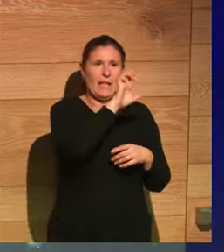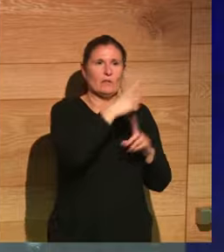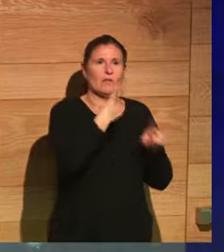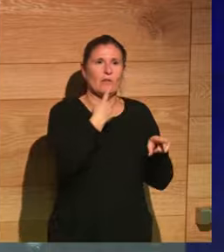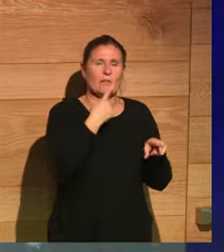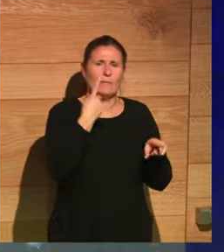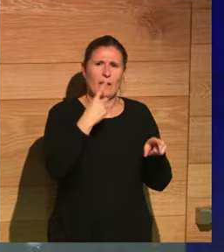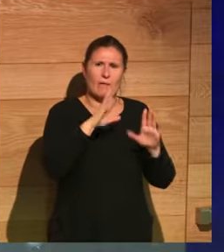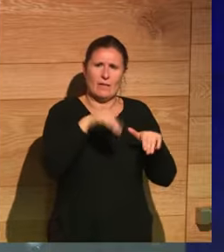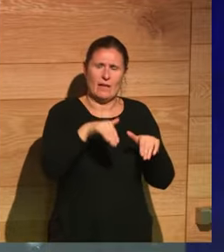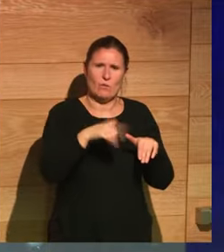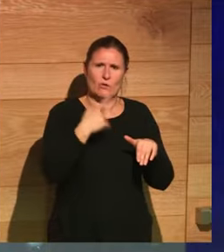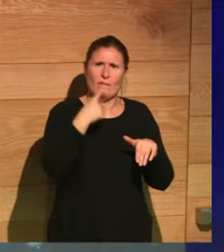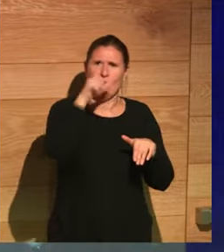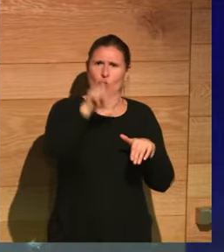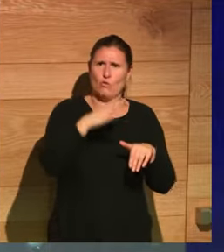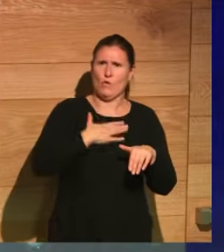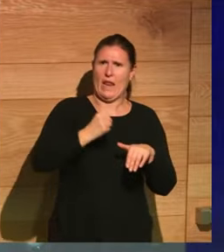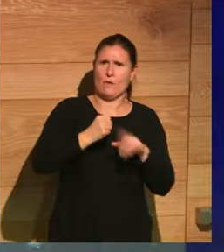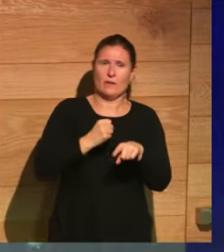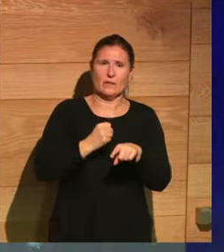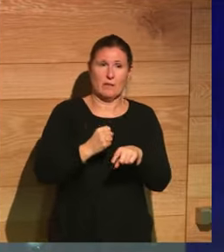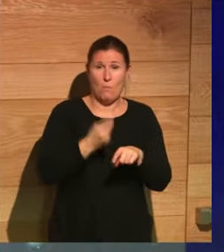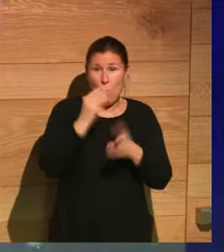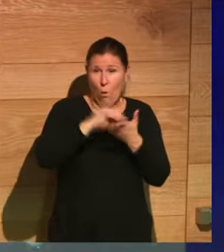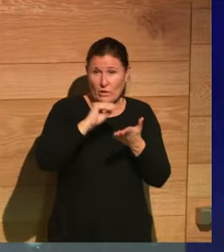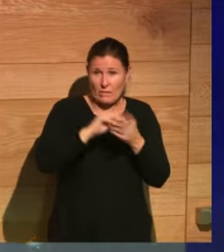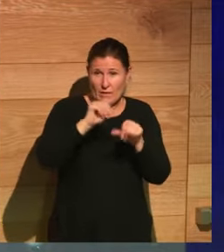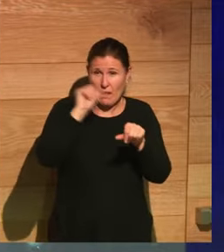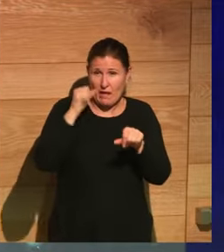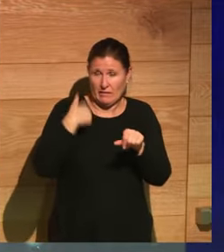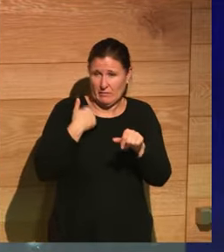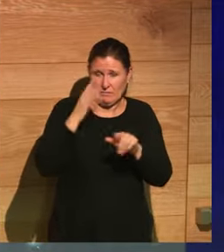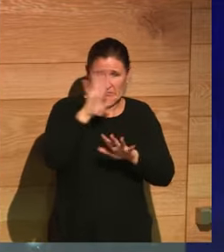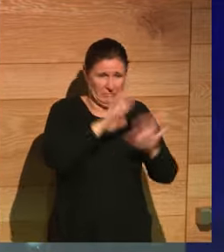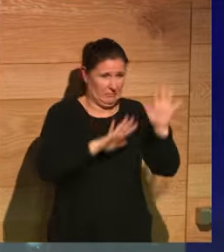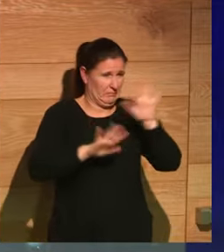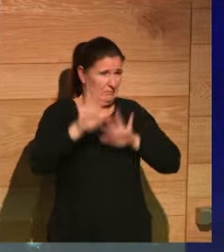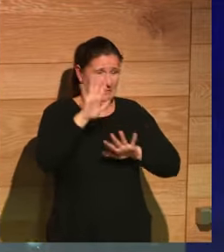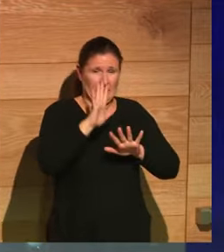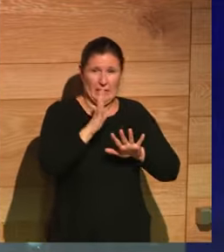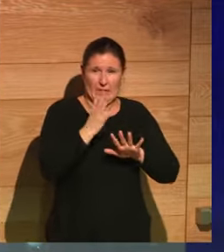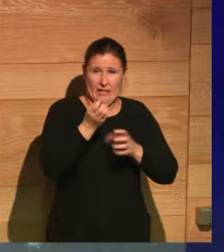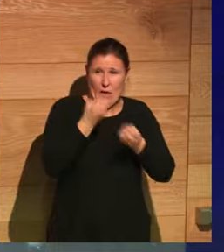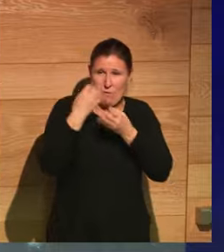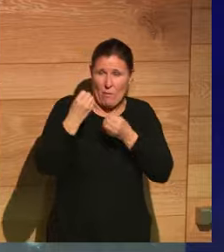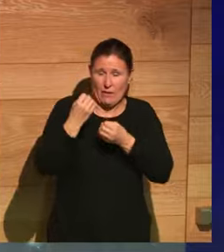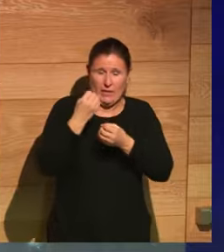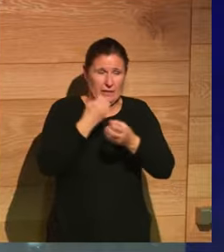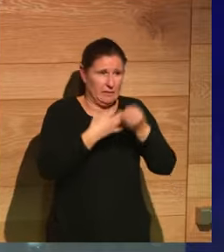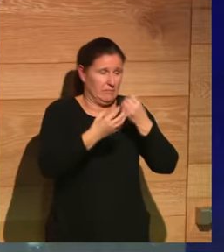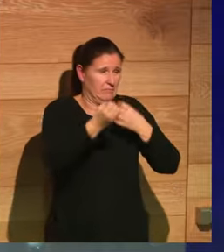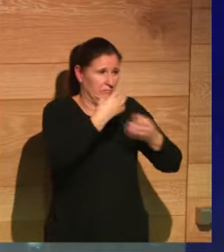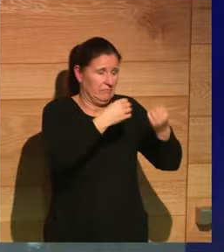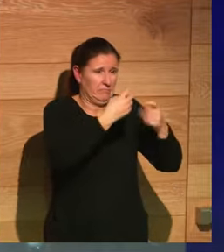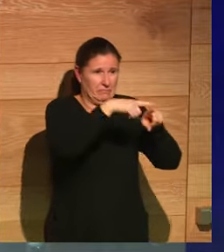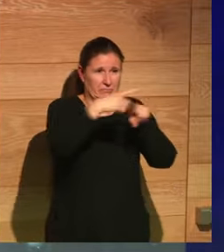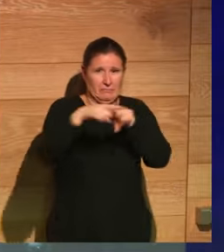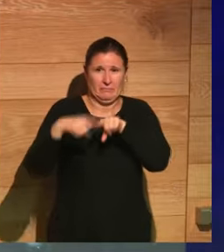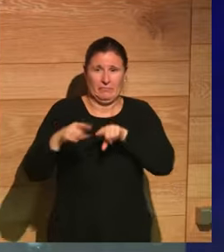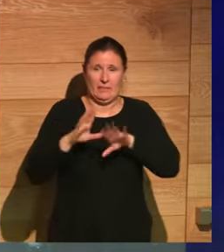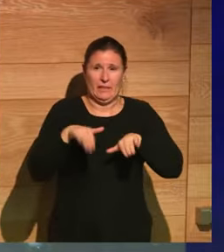veces. Que muchas veces se basa en verdaderas desinformaciones antihistóricas de cómo se construyen